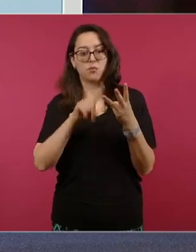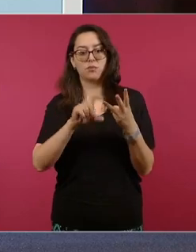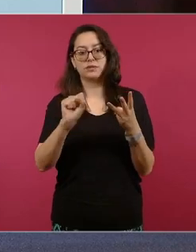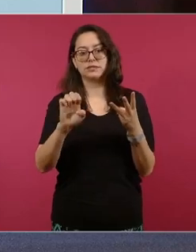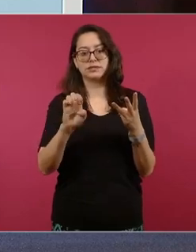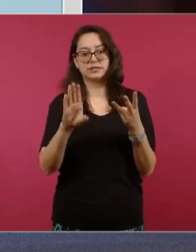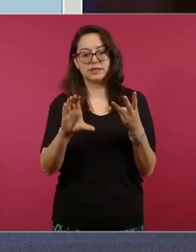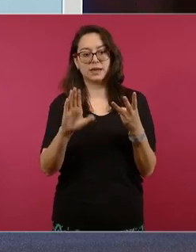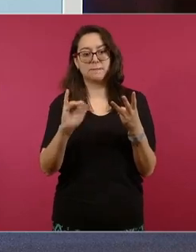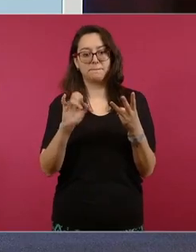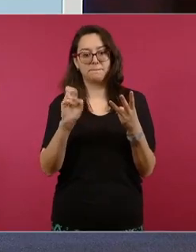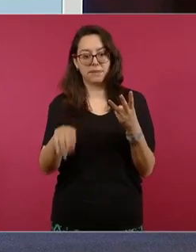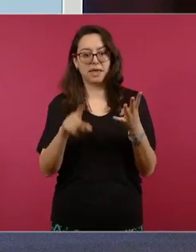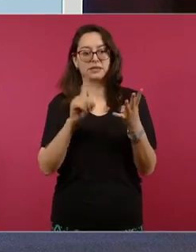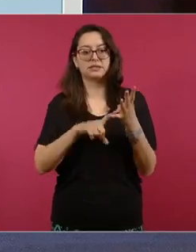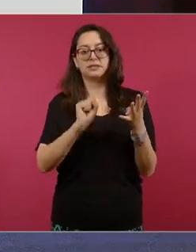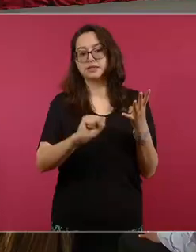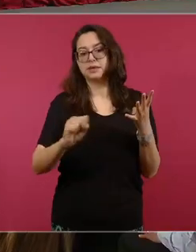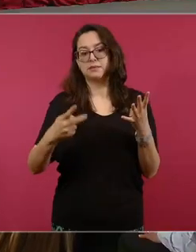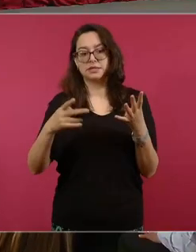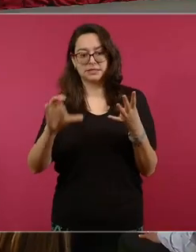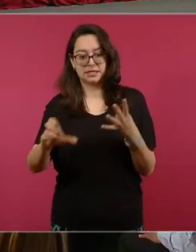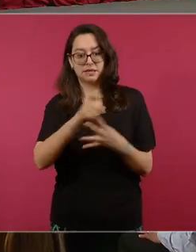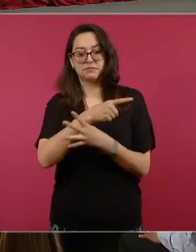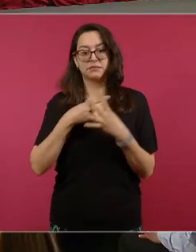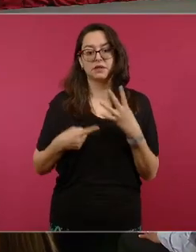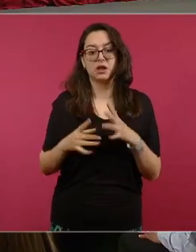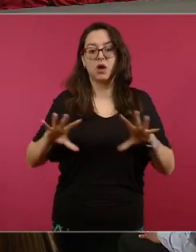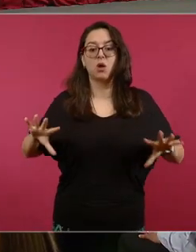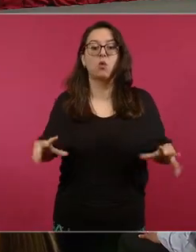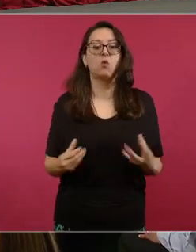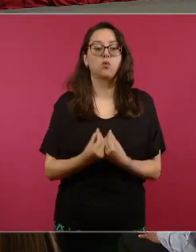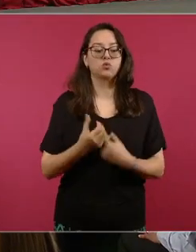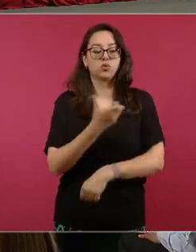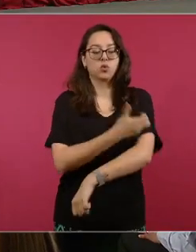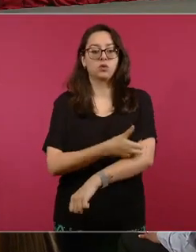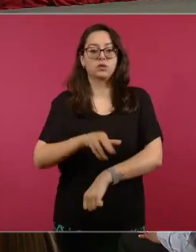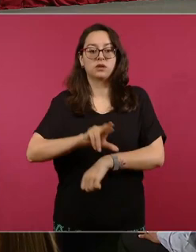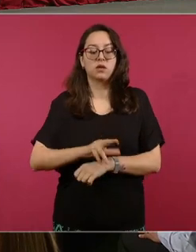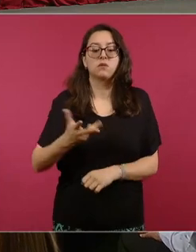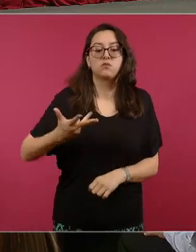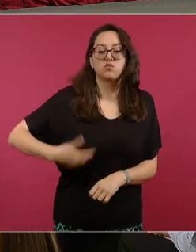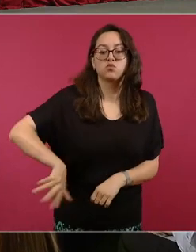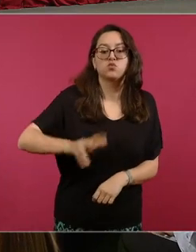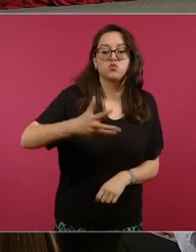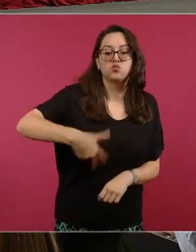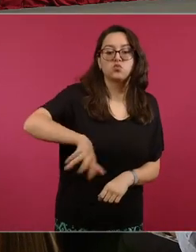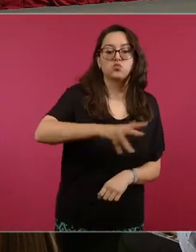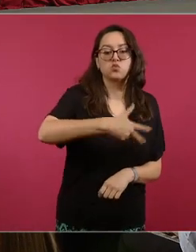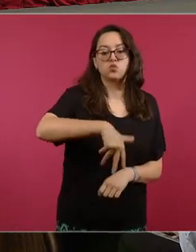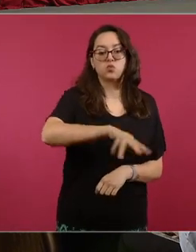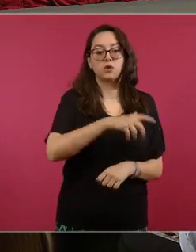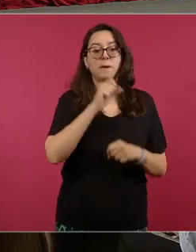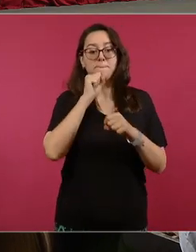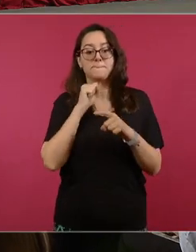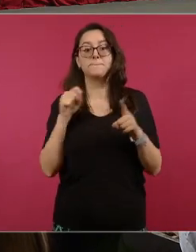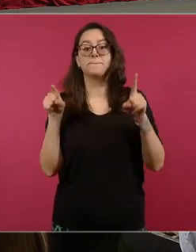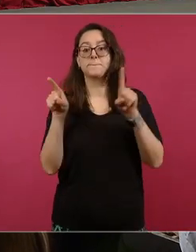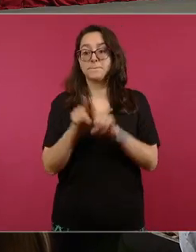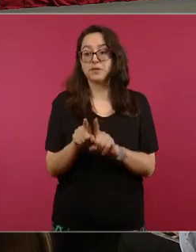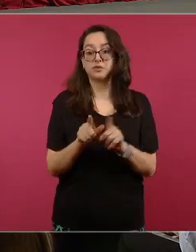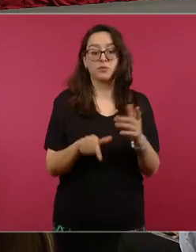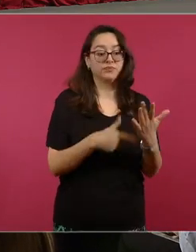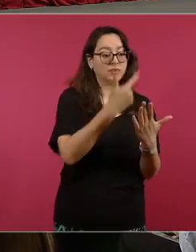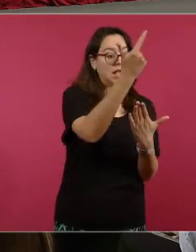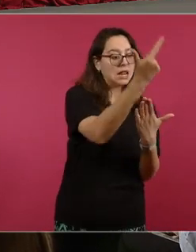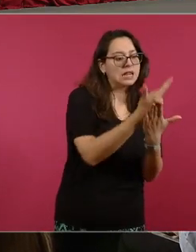seguridad la secretaría de seguridad adelante hemos continuado con el cruce de bases de datos